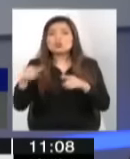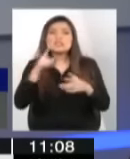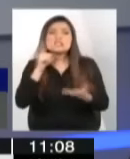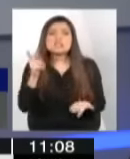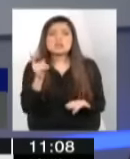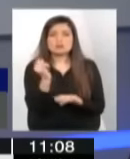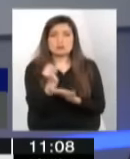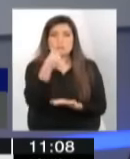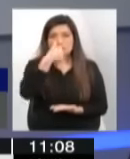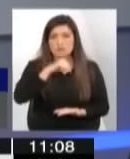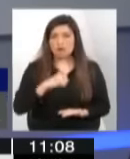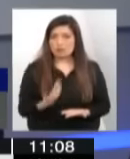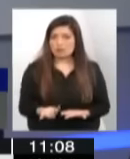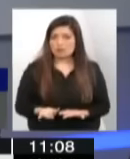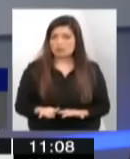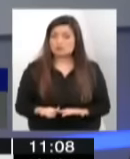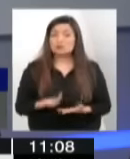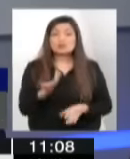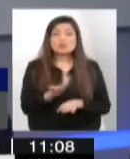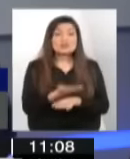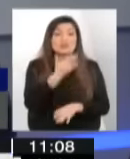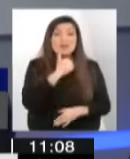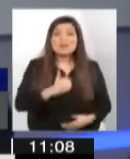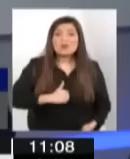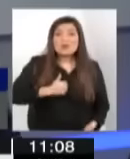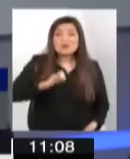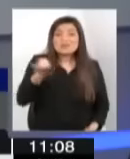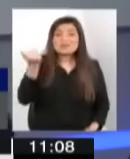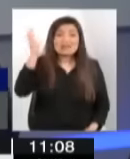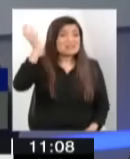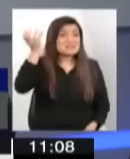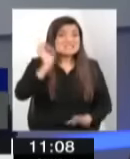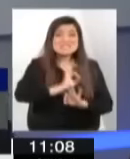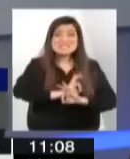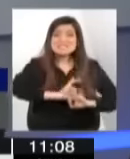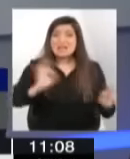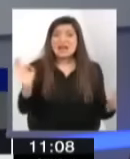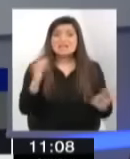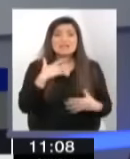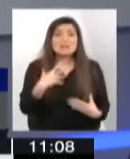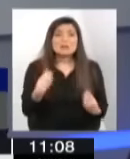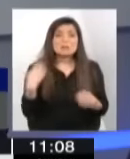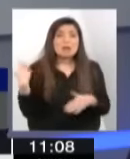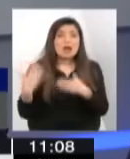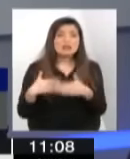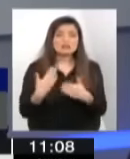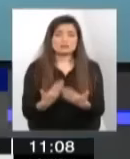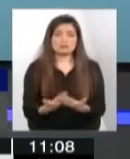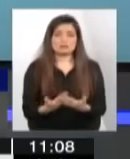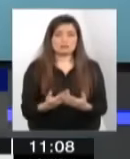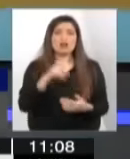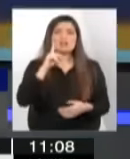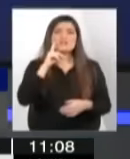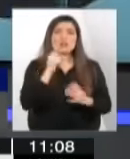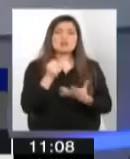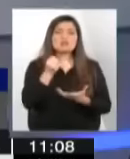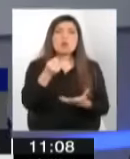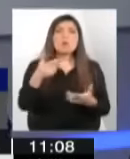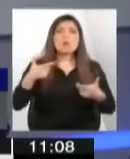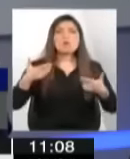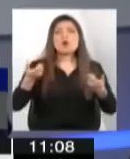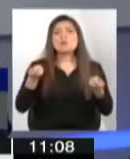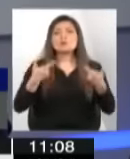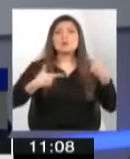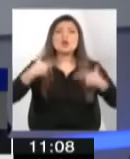Entonces, claramente uno ve que no hay voluntad, que no han entendido nada de lo que ha pasado. ¿Es un votín político el Sename? Claro que ha sido.